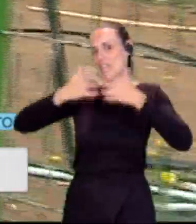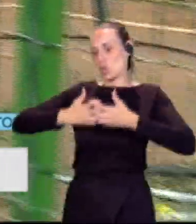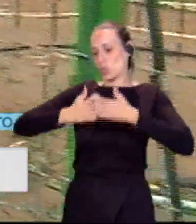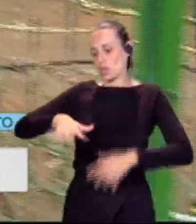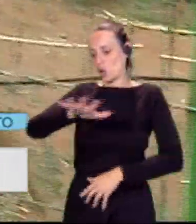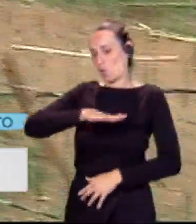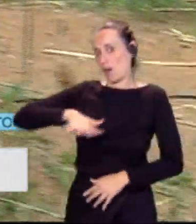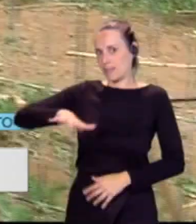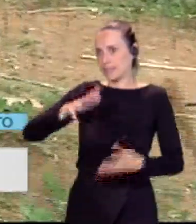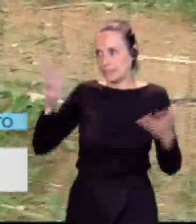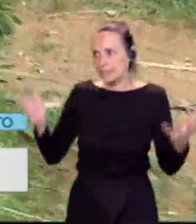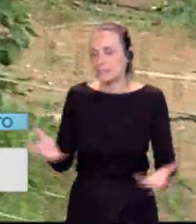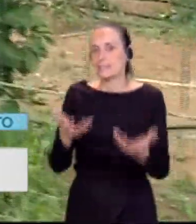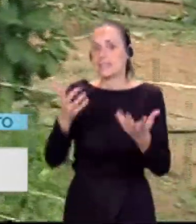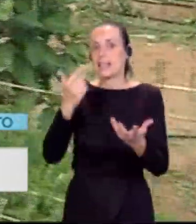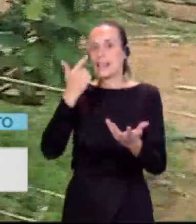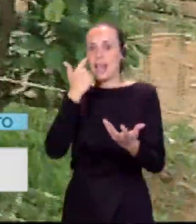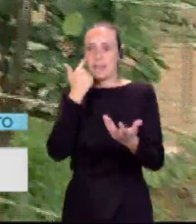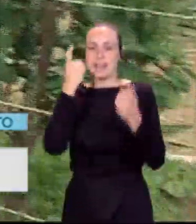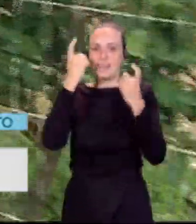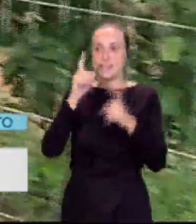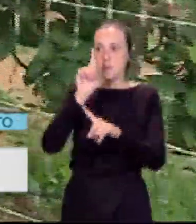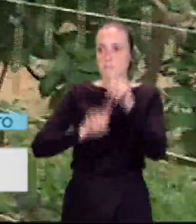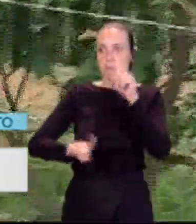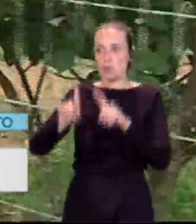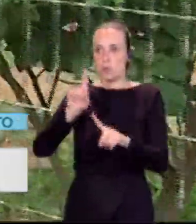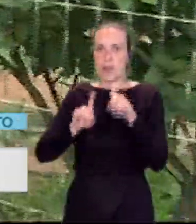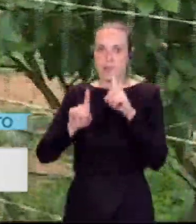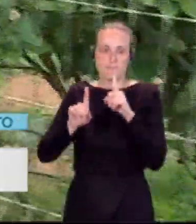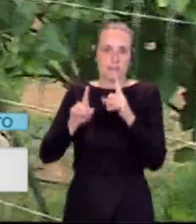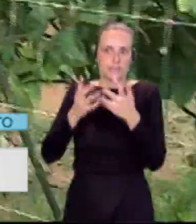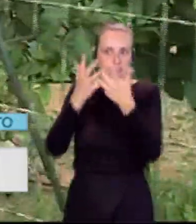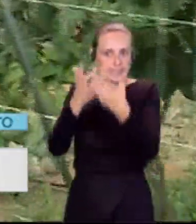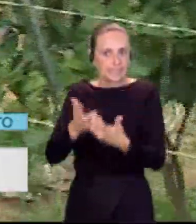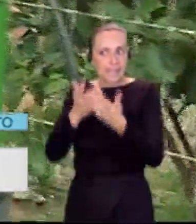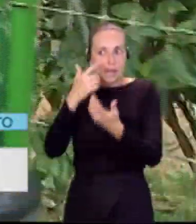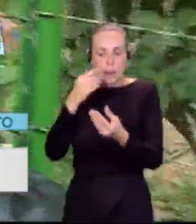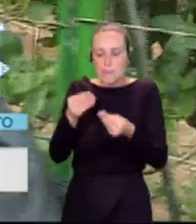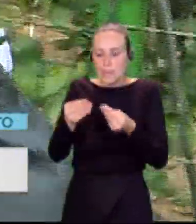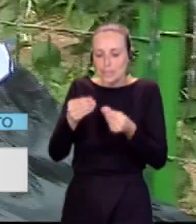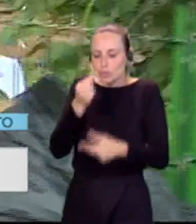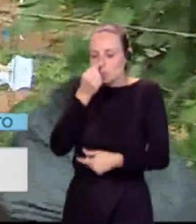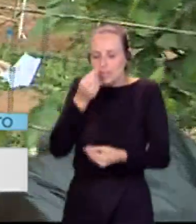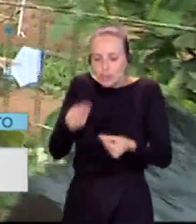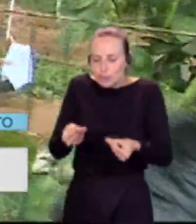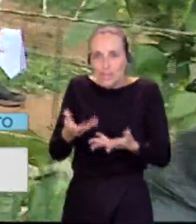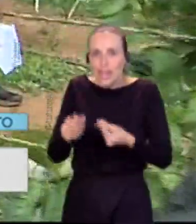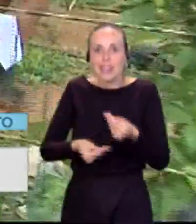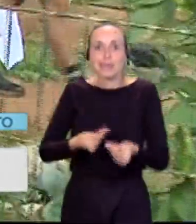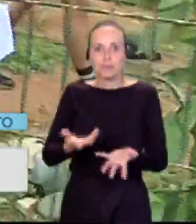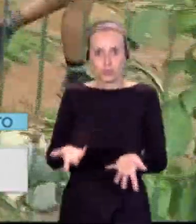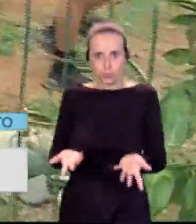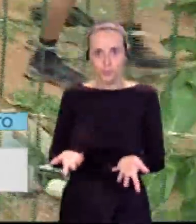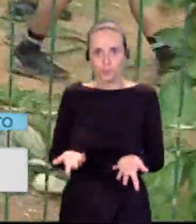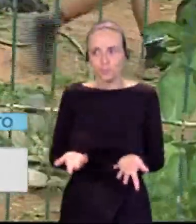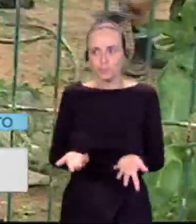verdaderamente, pues, combatir con esta problemática y ver qué hacer con estos pequeños plásticos. Y, sobre